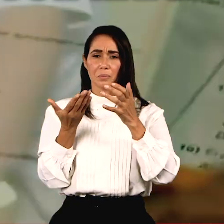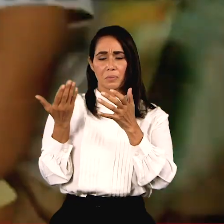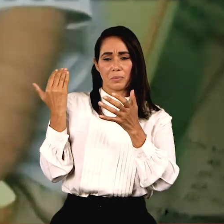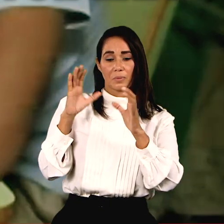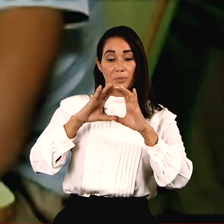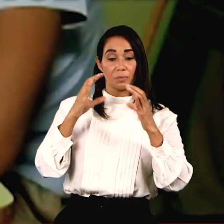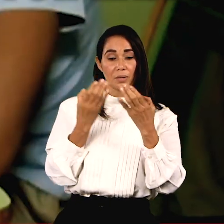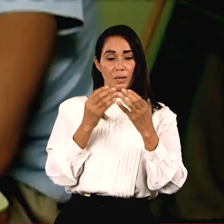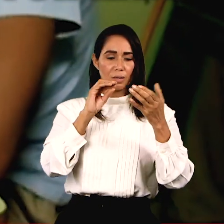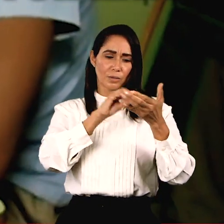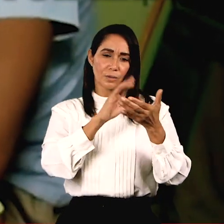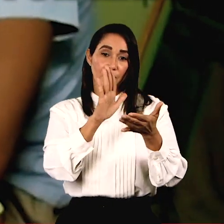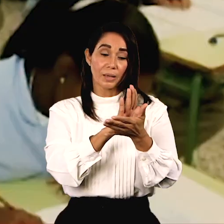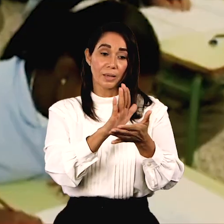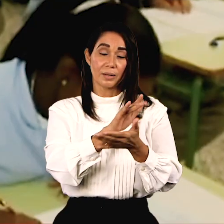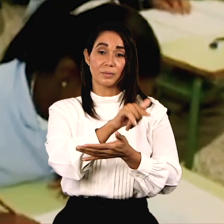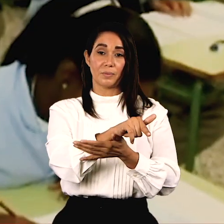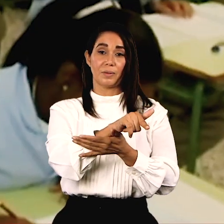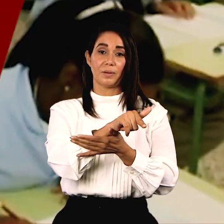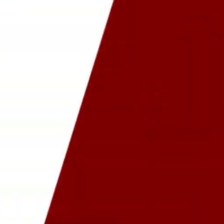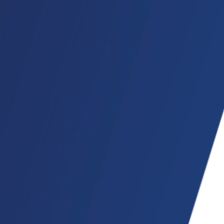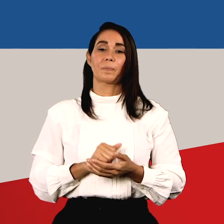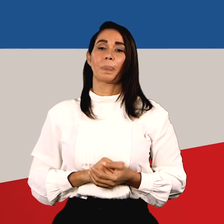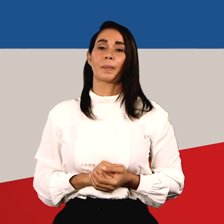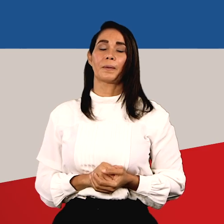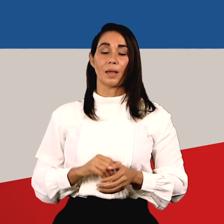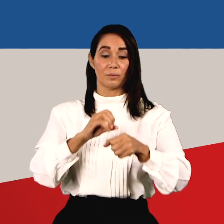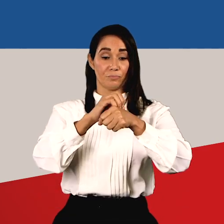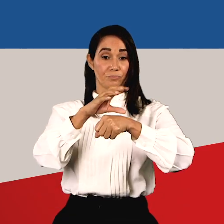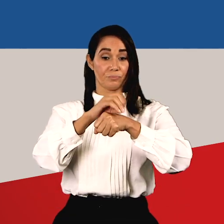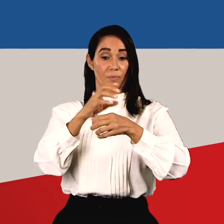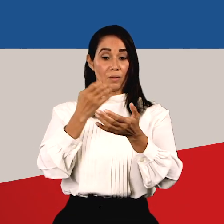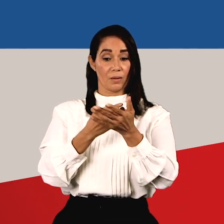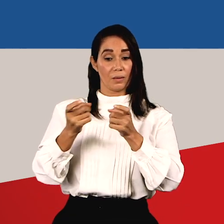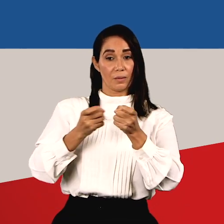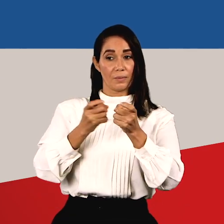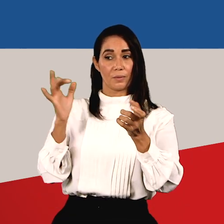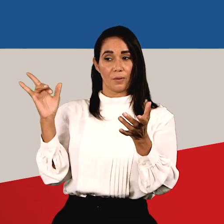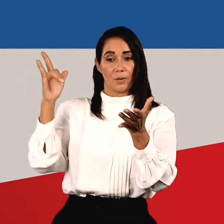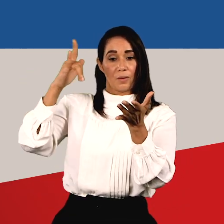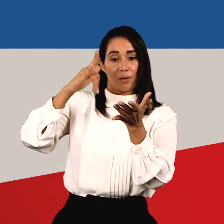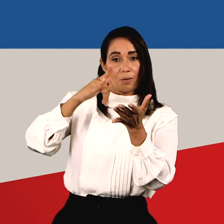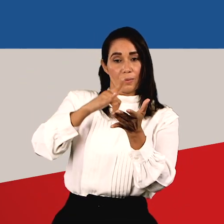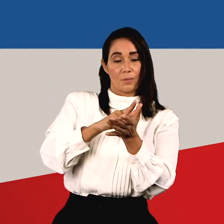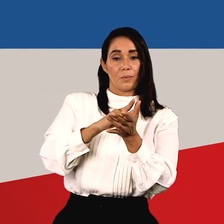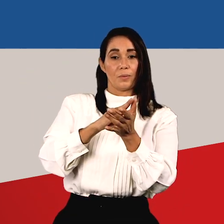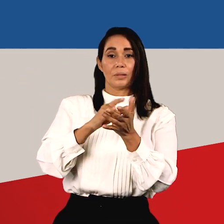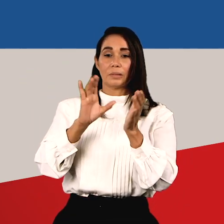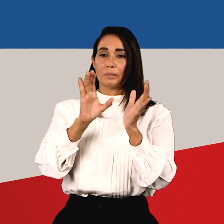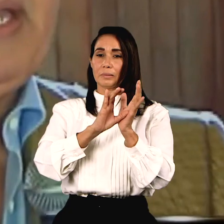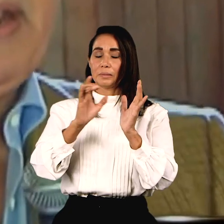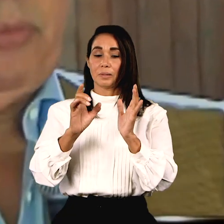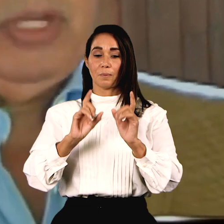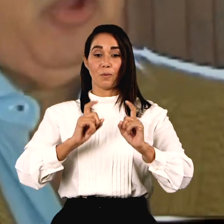estudiantes durante las clases presenciales. El Consejo de Administración del Aeropuerto Internacional del